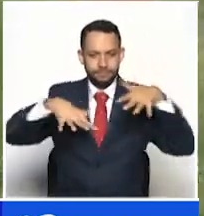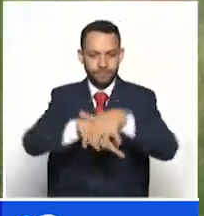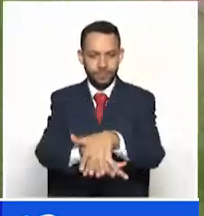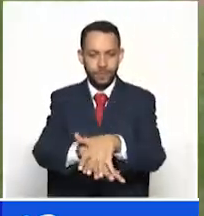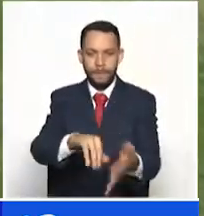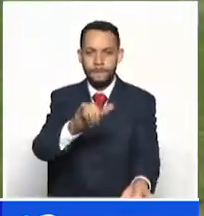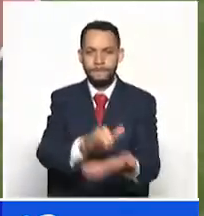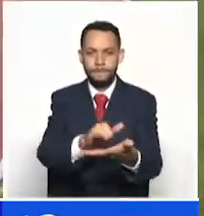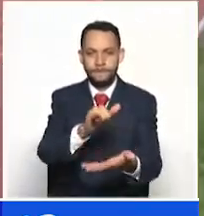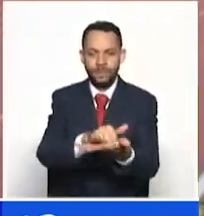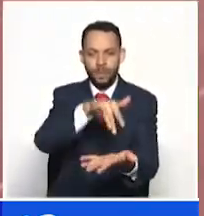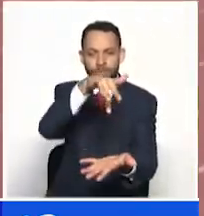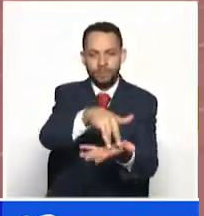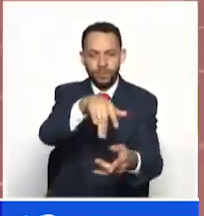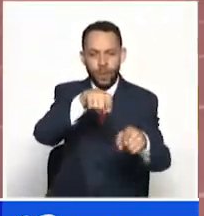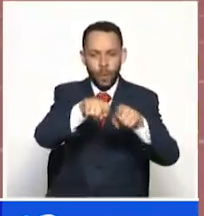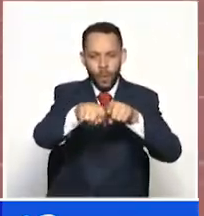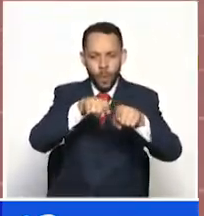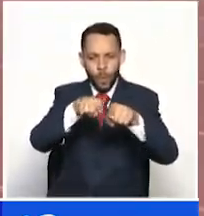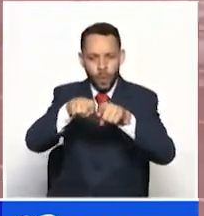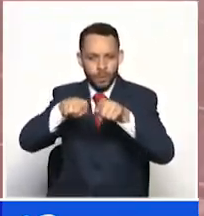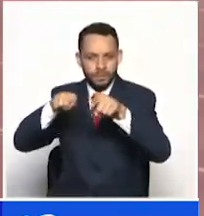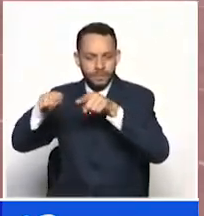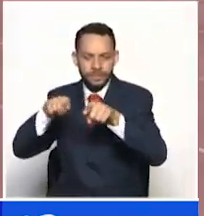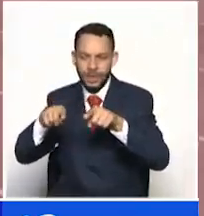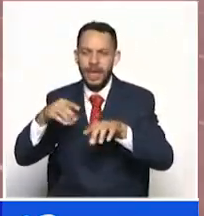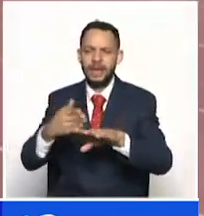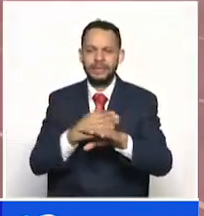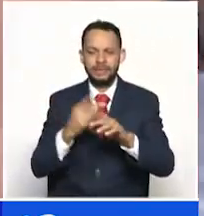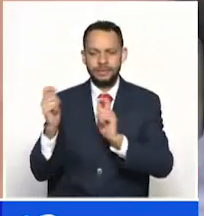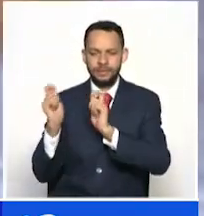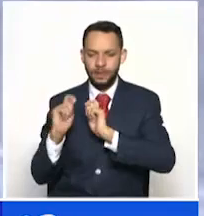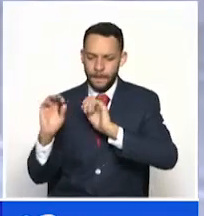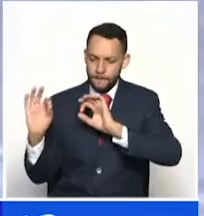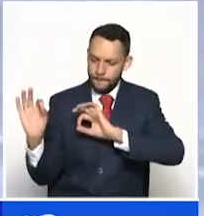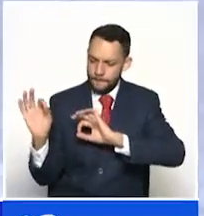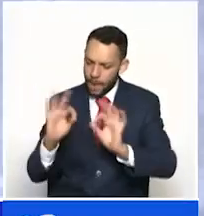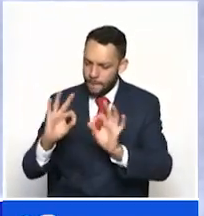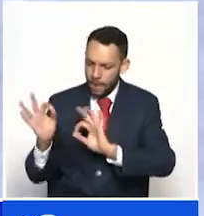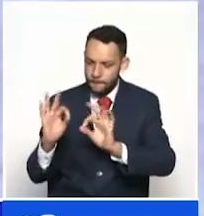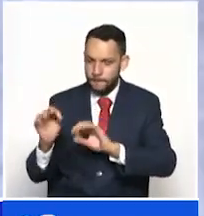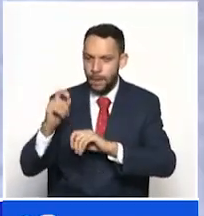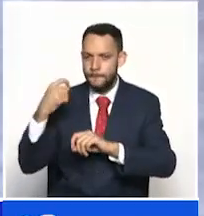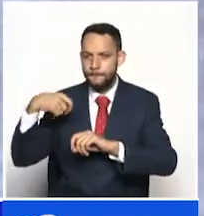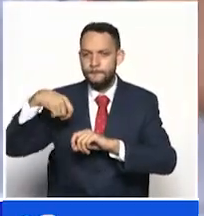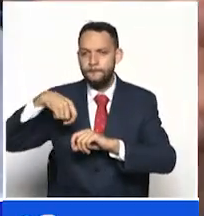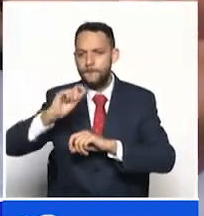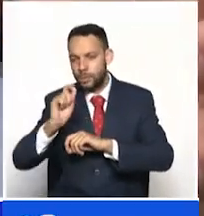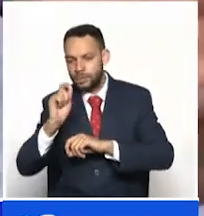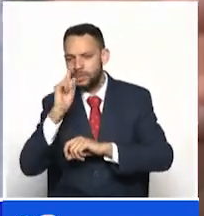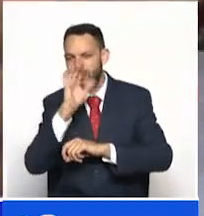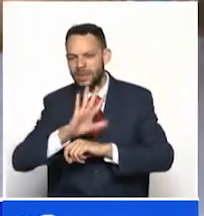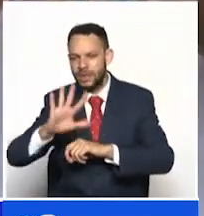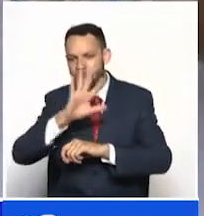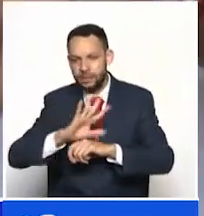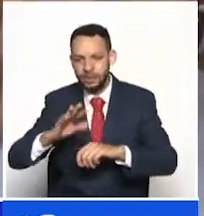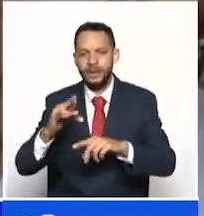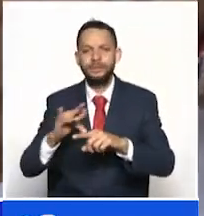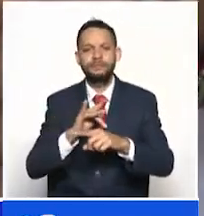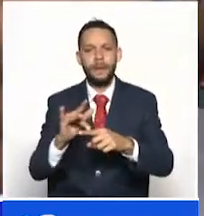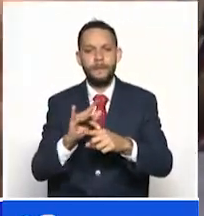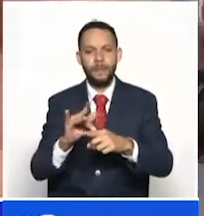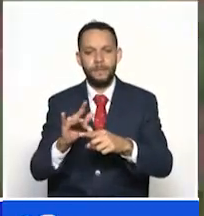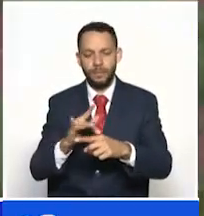competencias como estas que sirven de preparación para obtener medallas requeridas de cara a los próximos Juegos Deportivos Nacionales. Muy